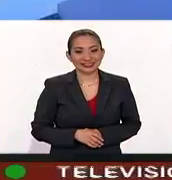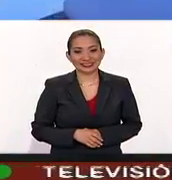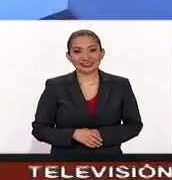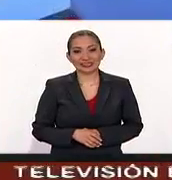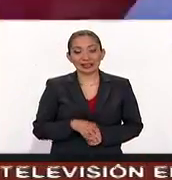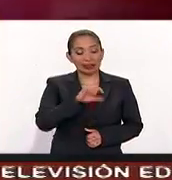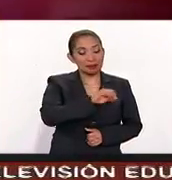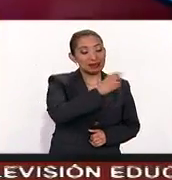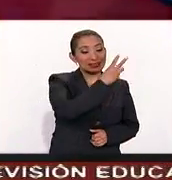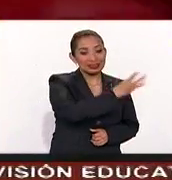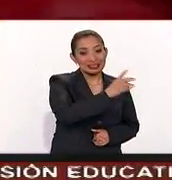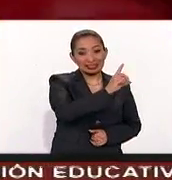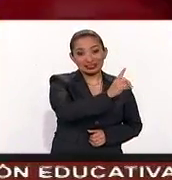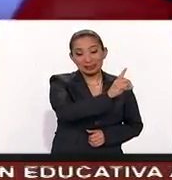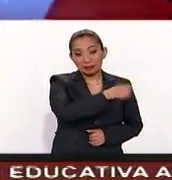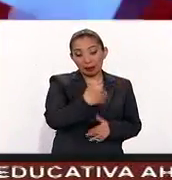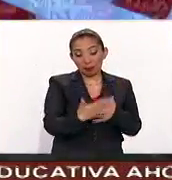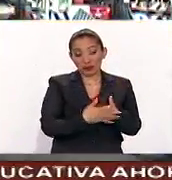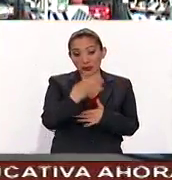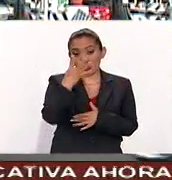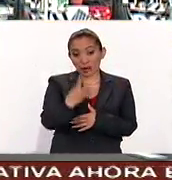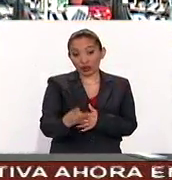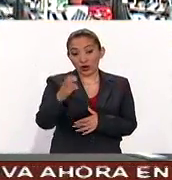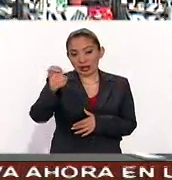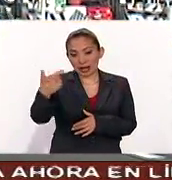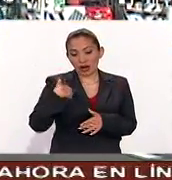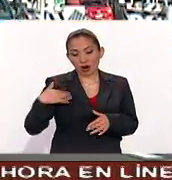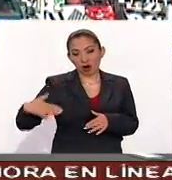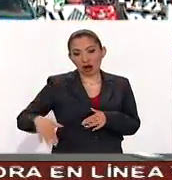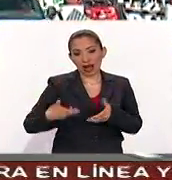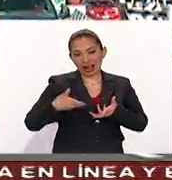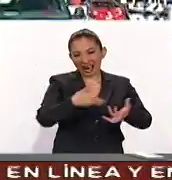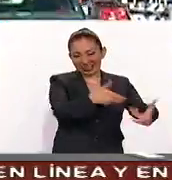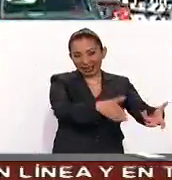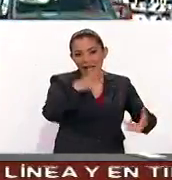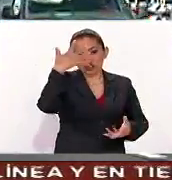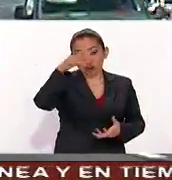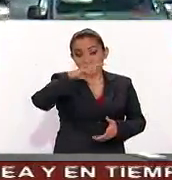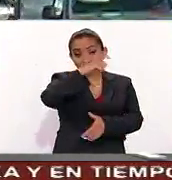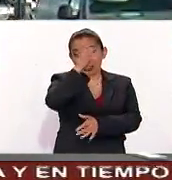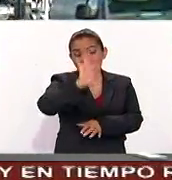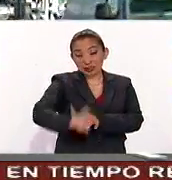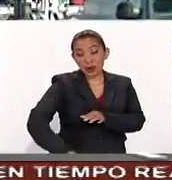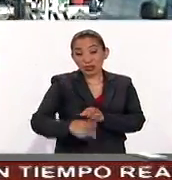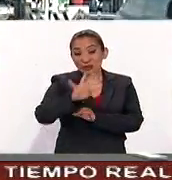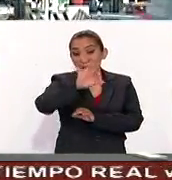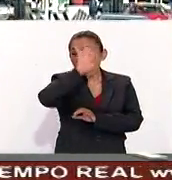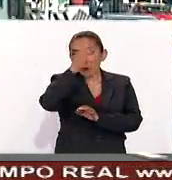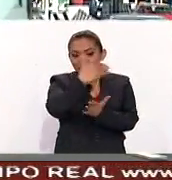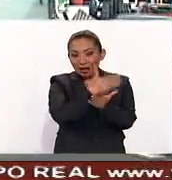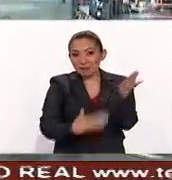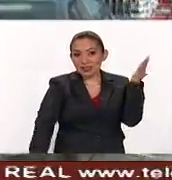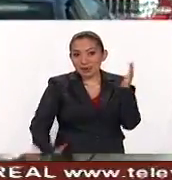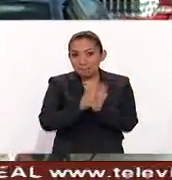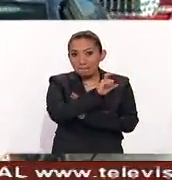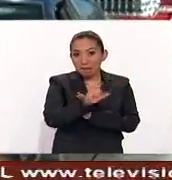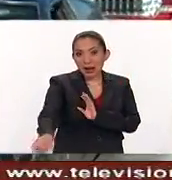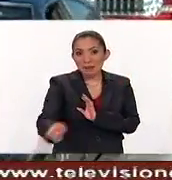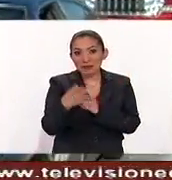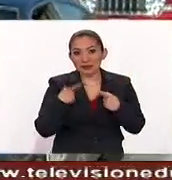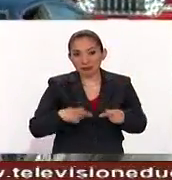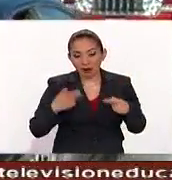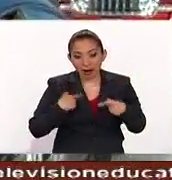Del 23 de diciembre al próximo 4 de enero, la Autopista del Sol tendrá un descuento del 50% para los vacacionistas.